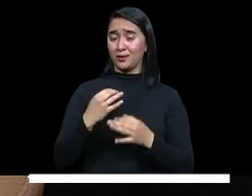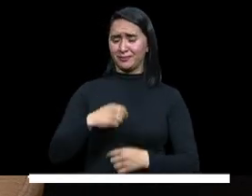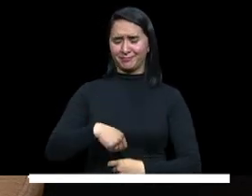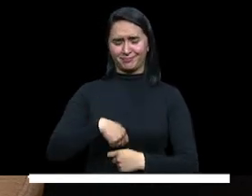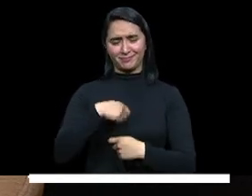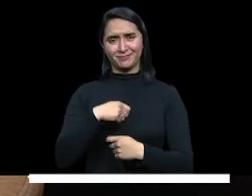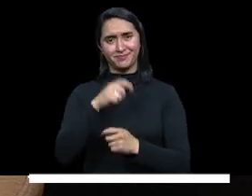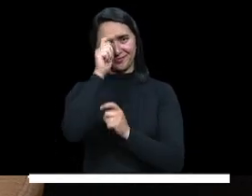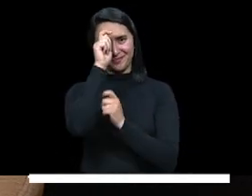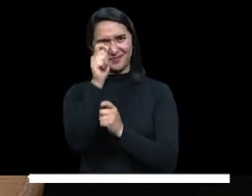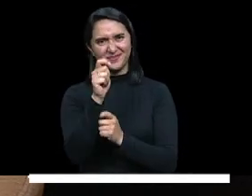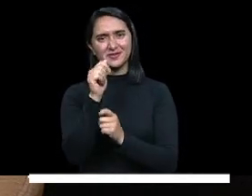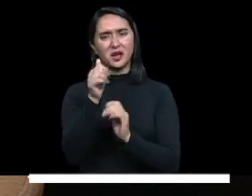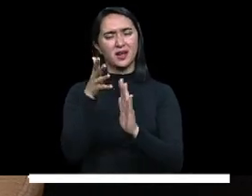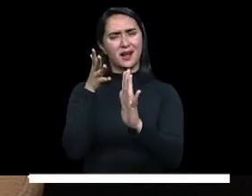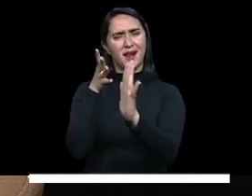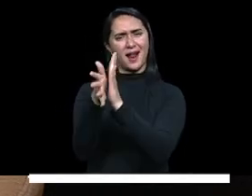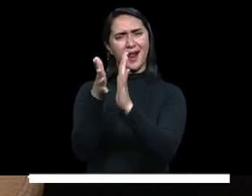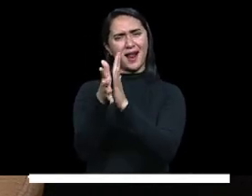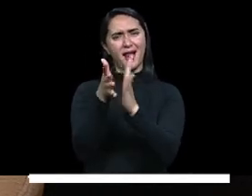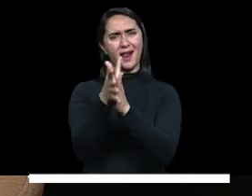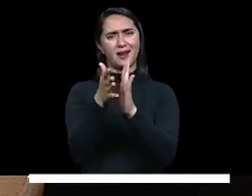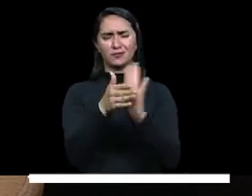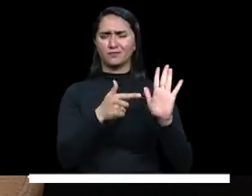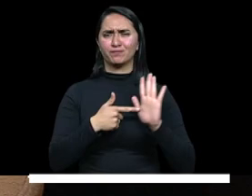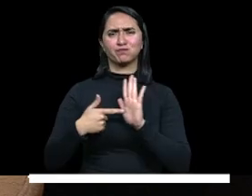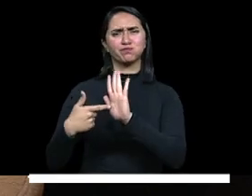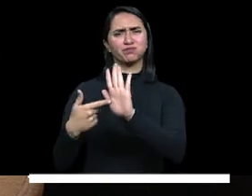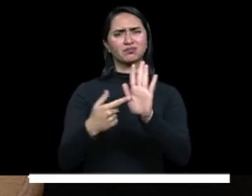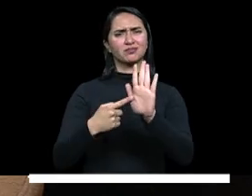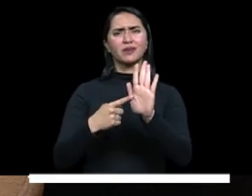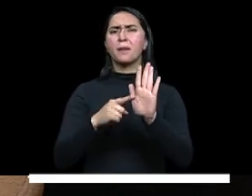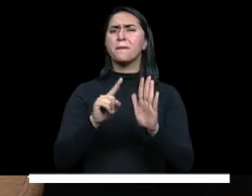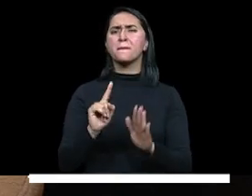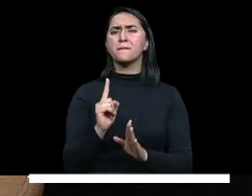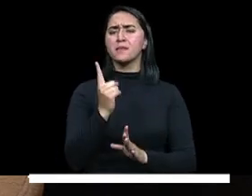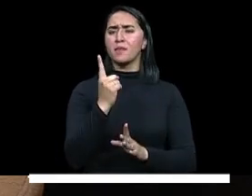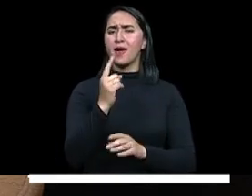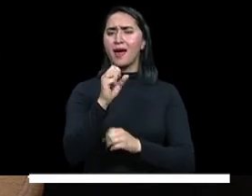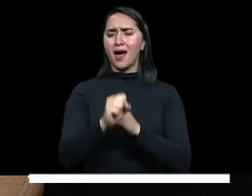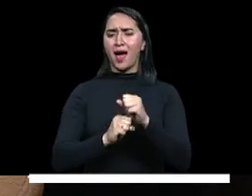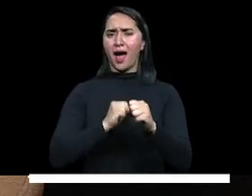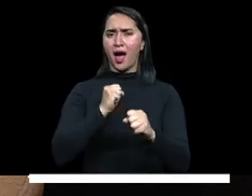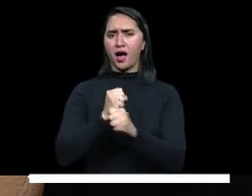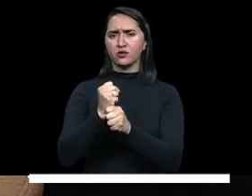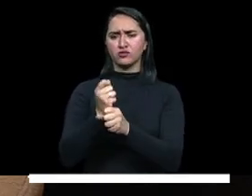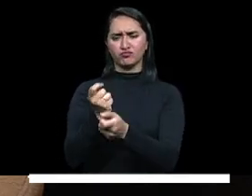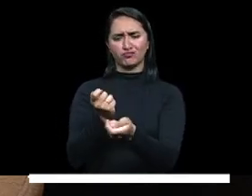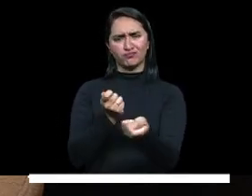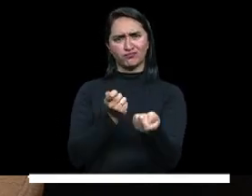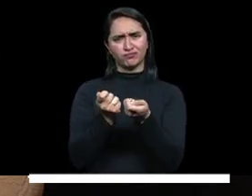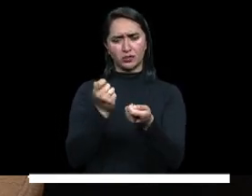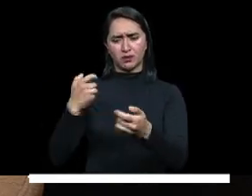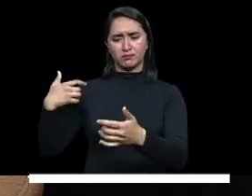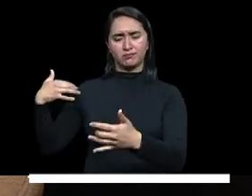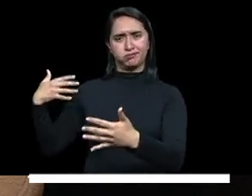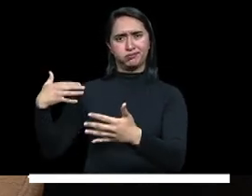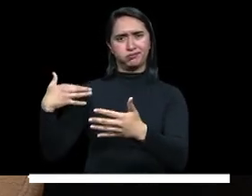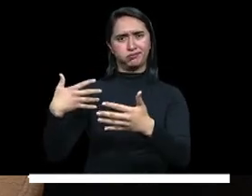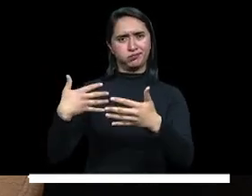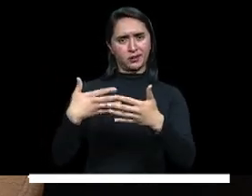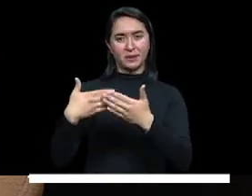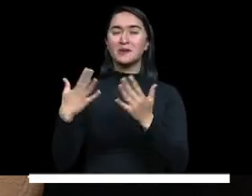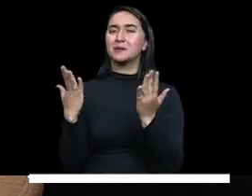rindiendo cuentas, presentándoles un balance de este primer año de nuestra gestión en el sector de educación.